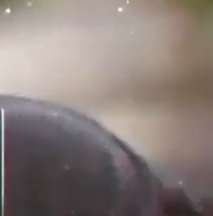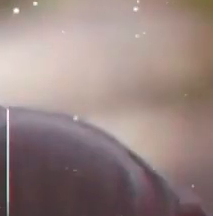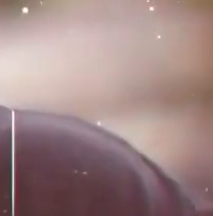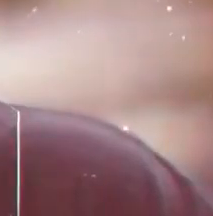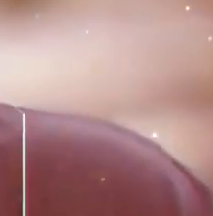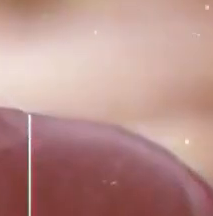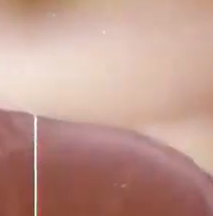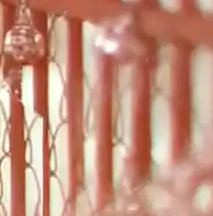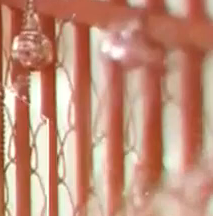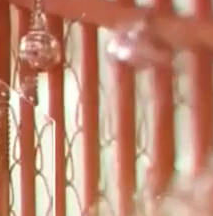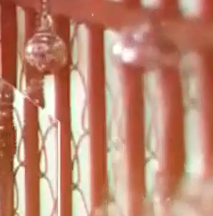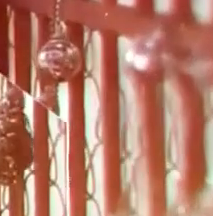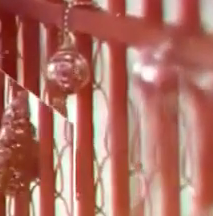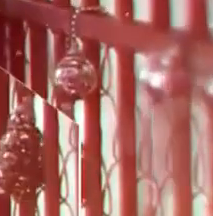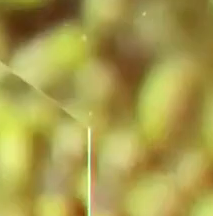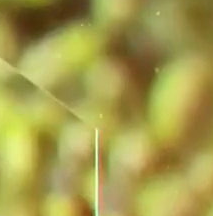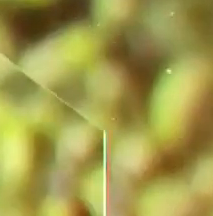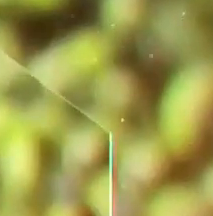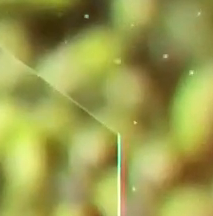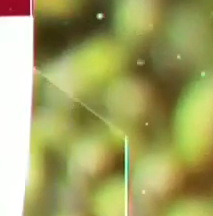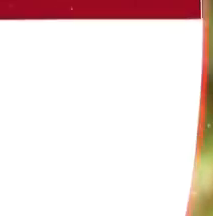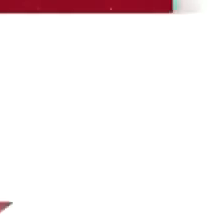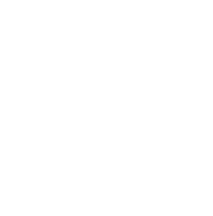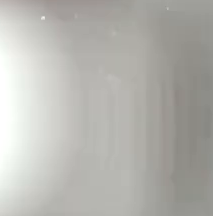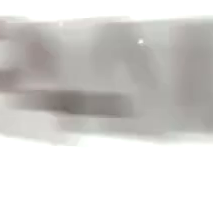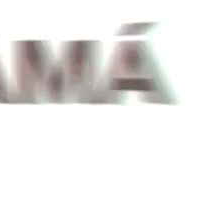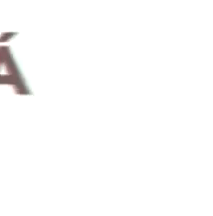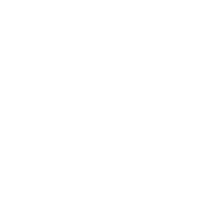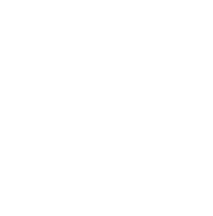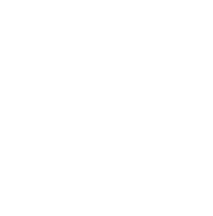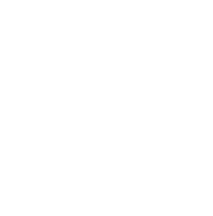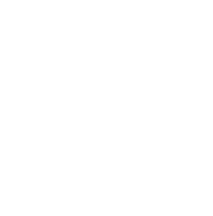entregar al ciudadano la mejor información disponible.